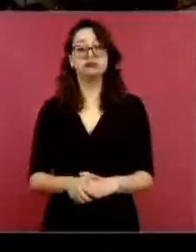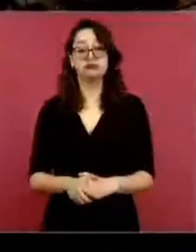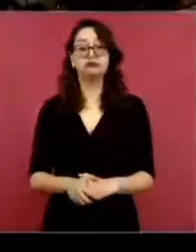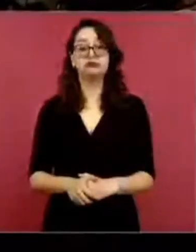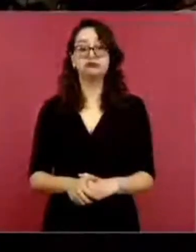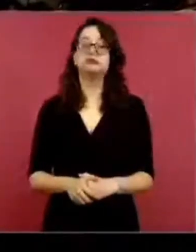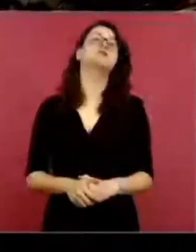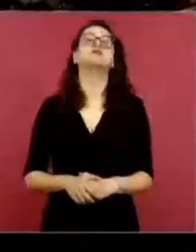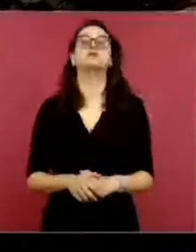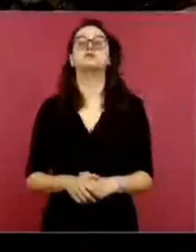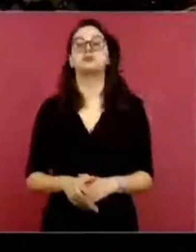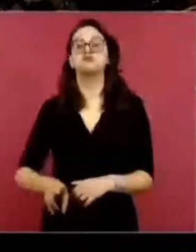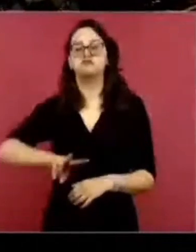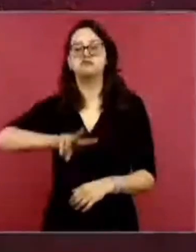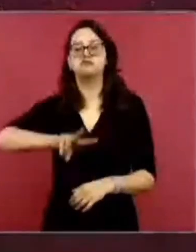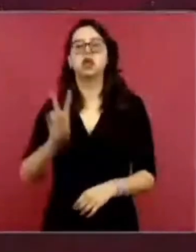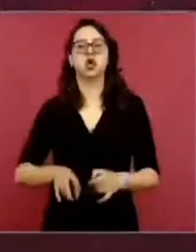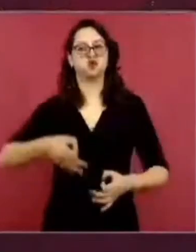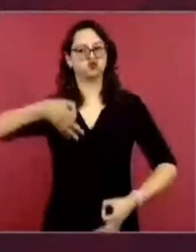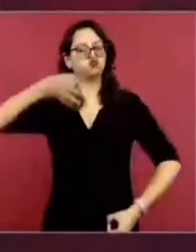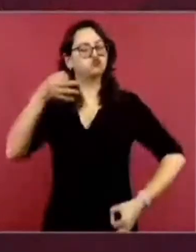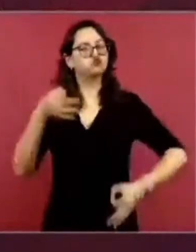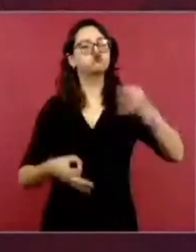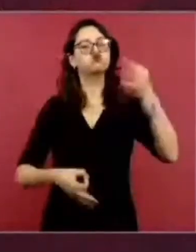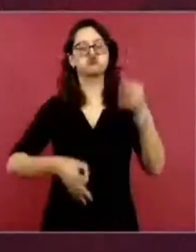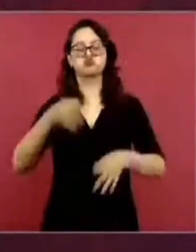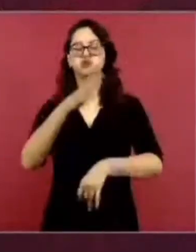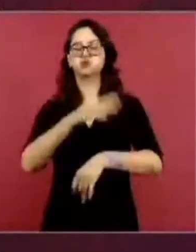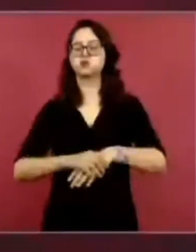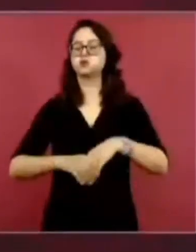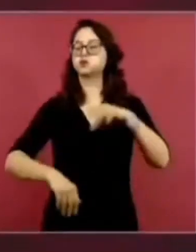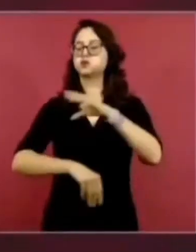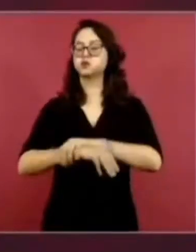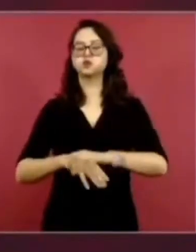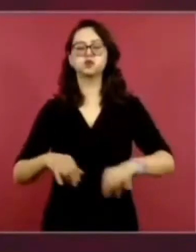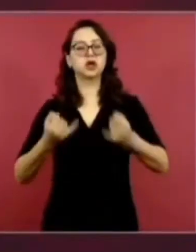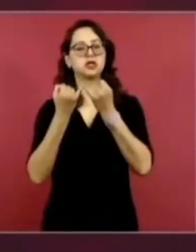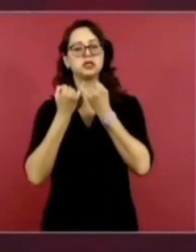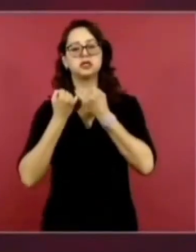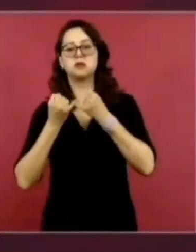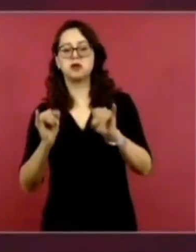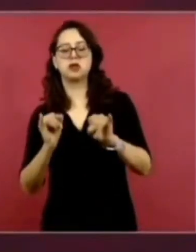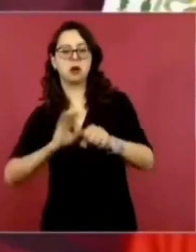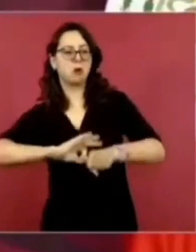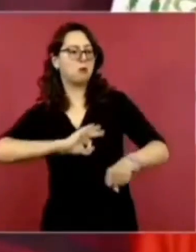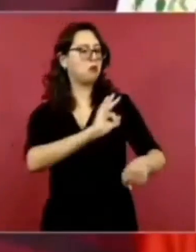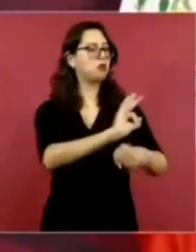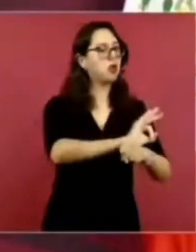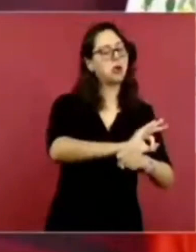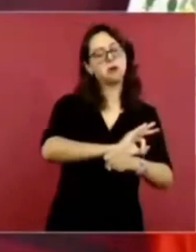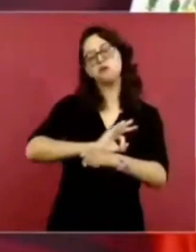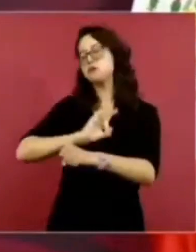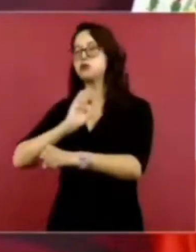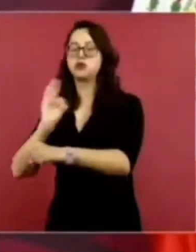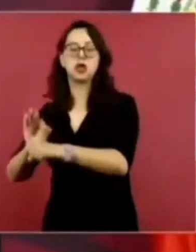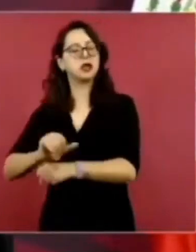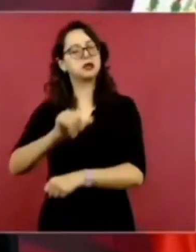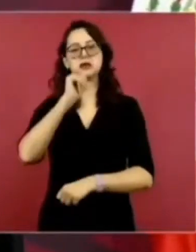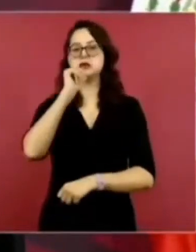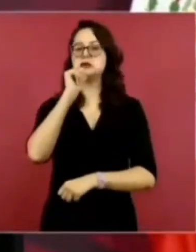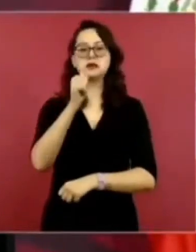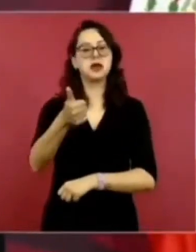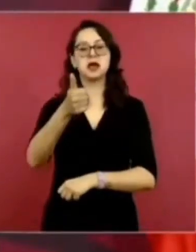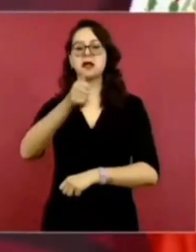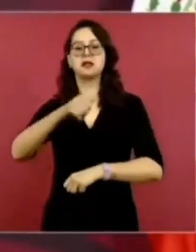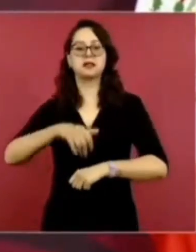verdaderos jueces no tienen ninguna inclinación política ni ideológica